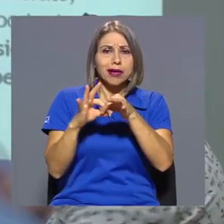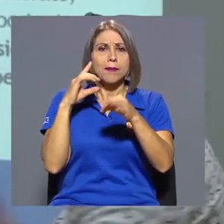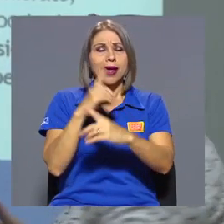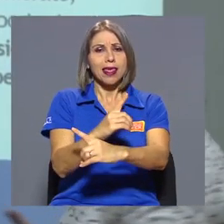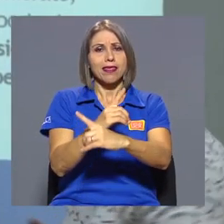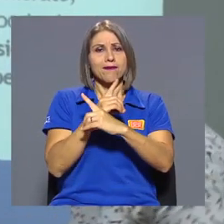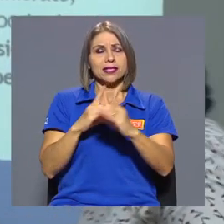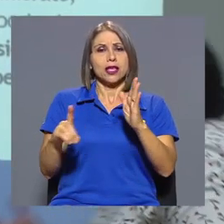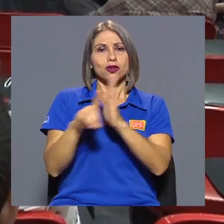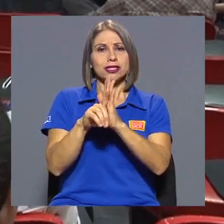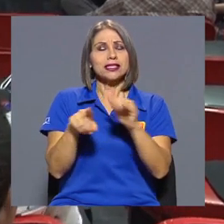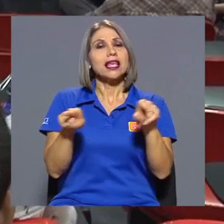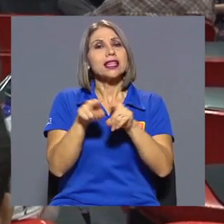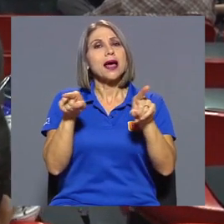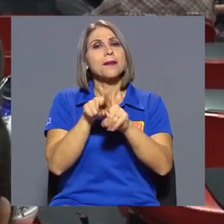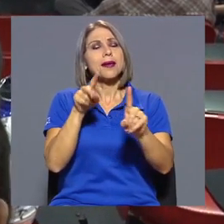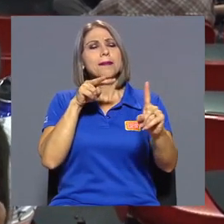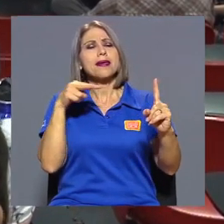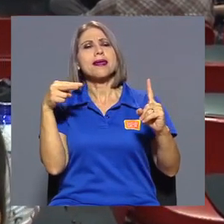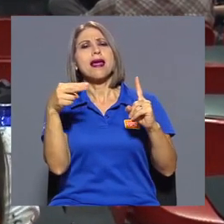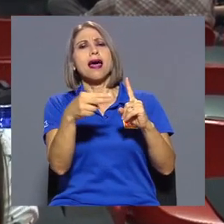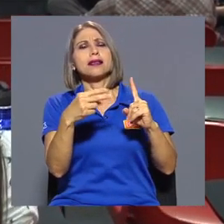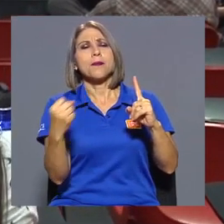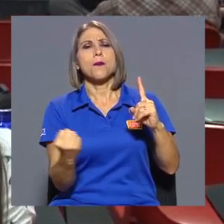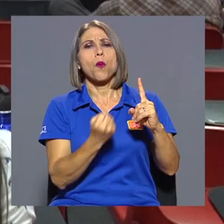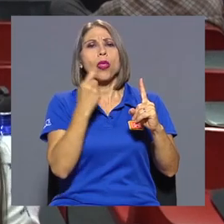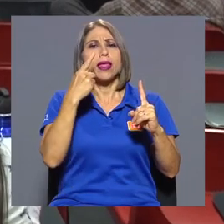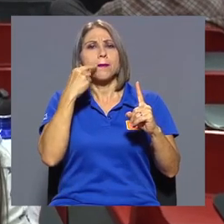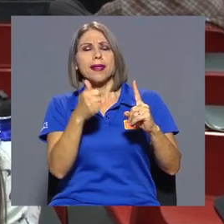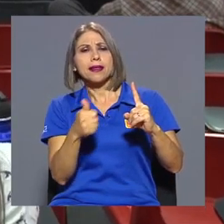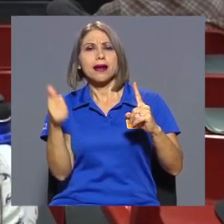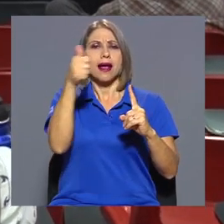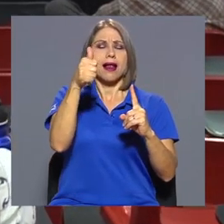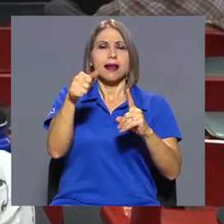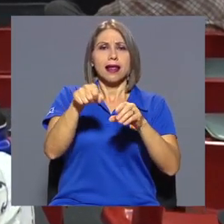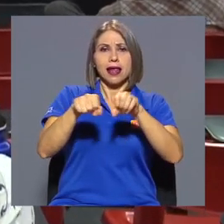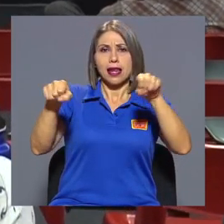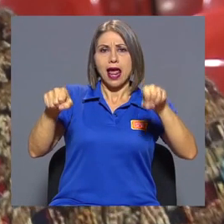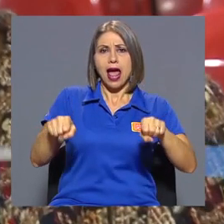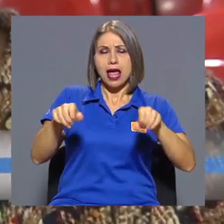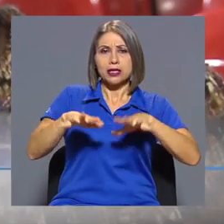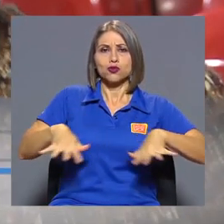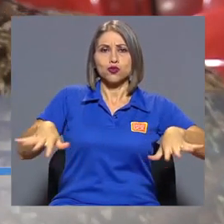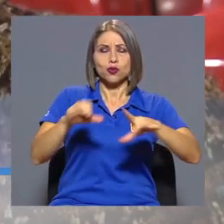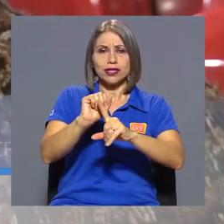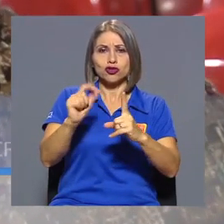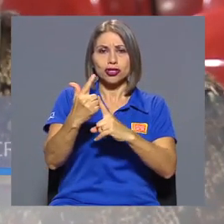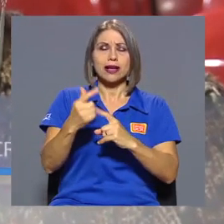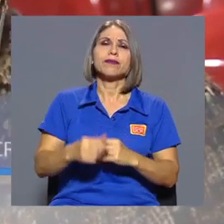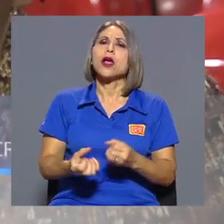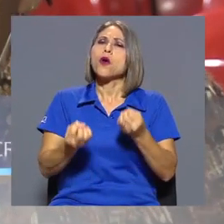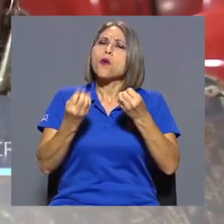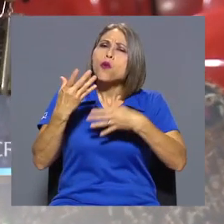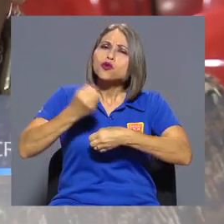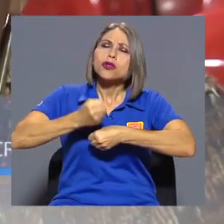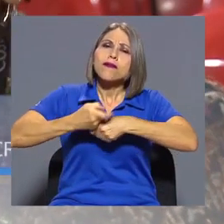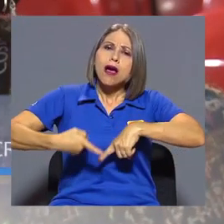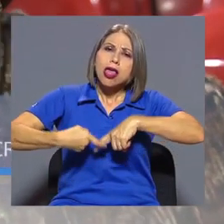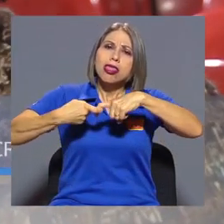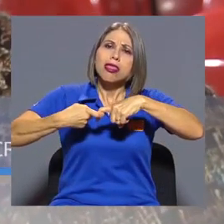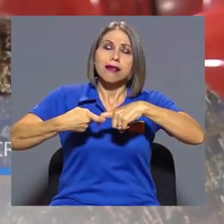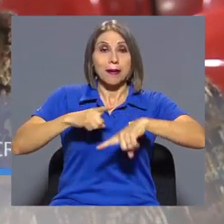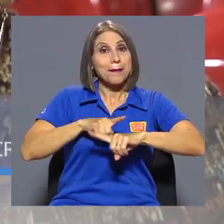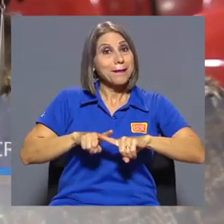derechos y una mirada amplia al poder patriarcal en la estructura social. Y en general hay mucho que hacer, pero yo pienso que